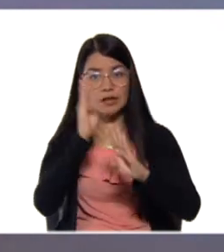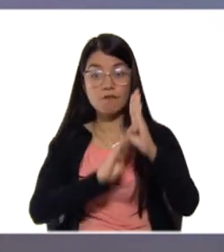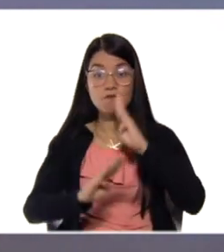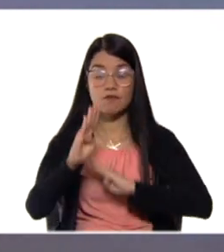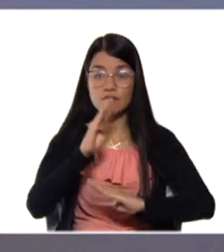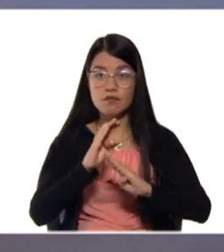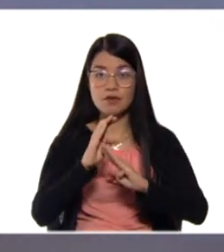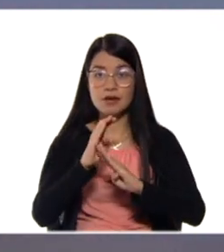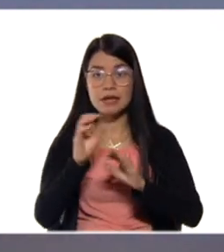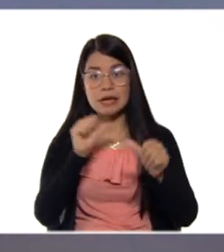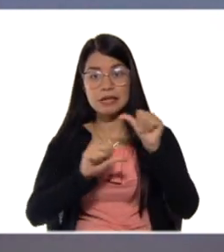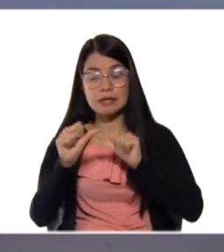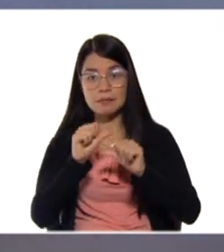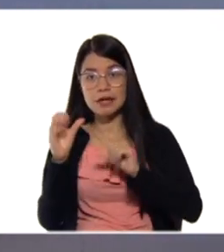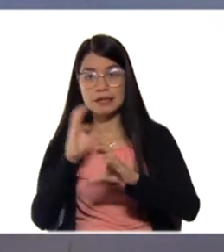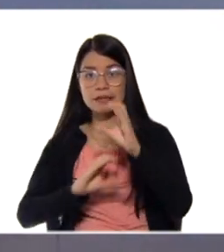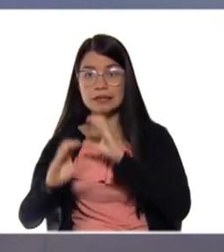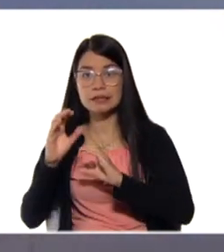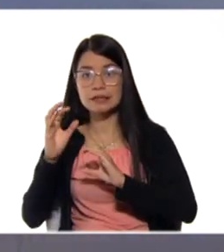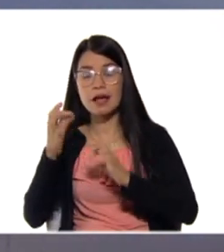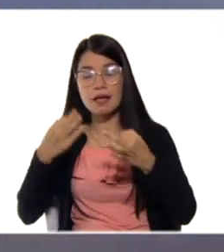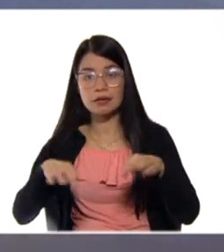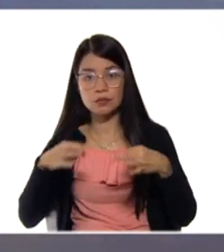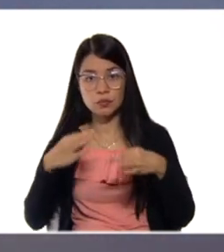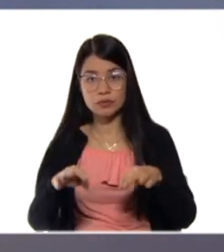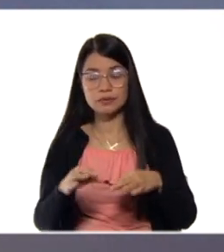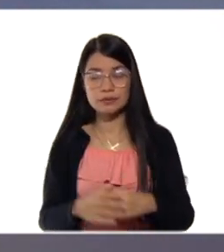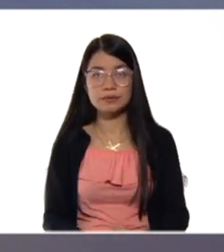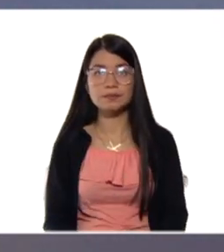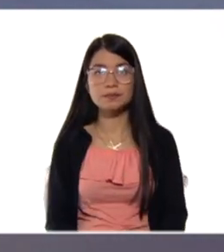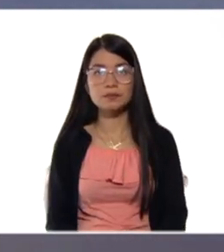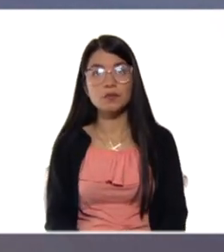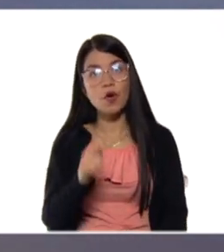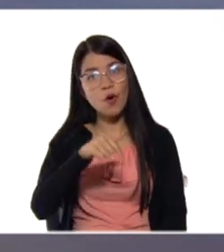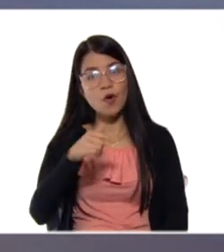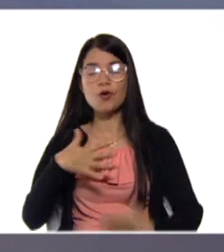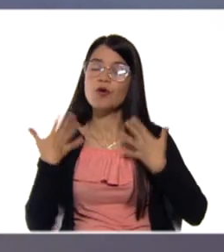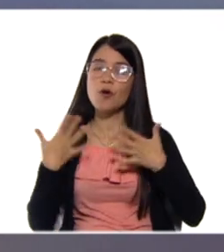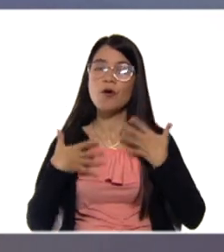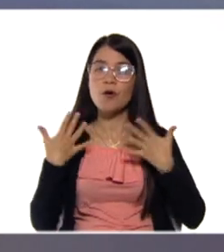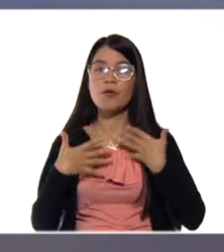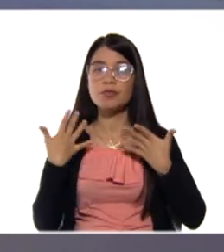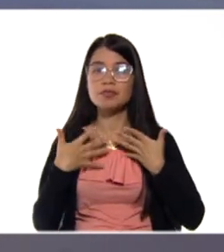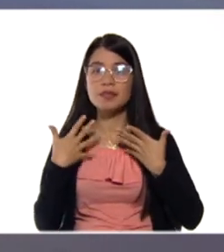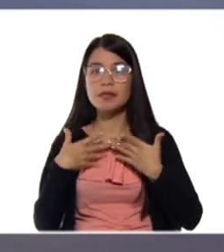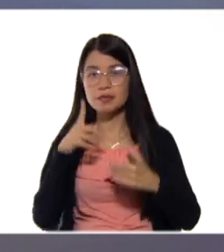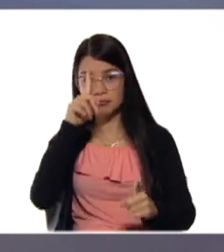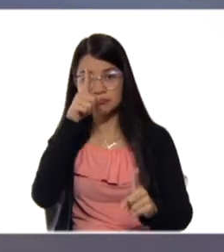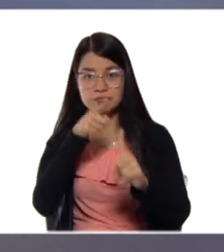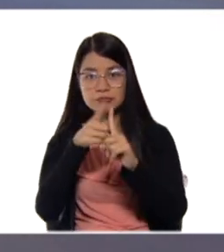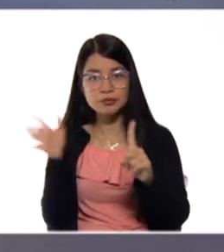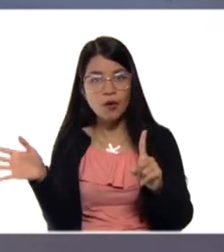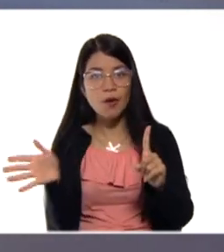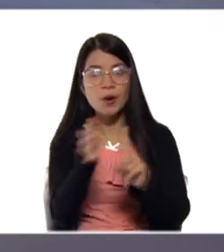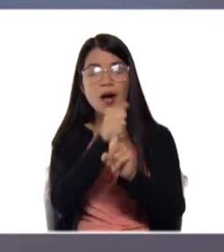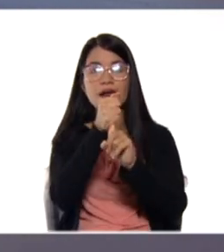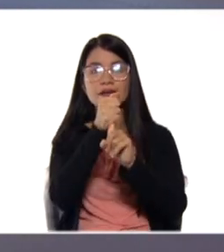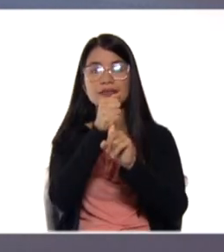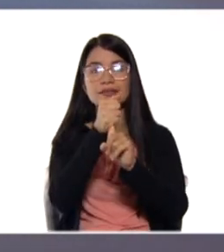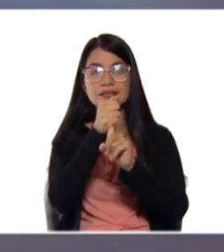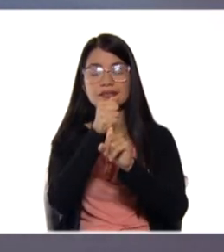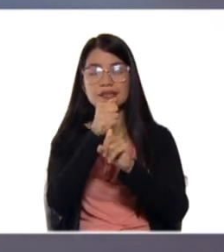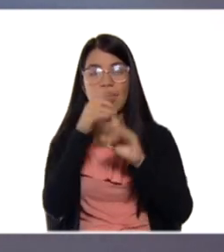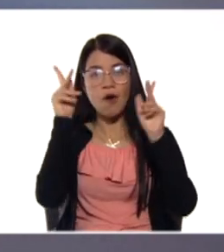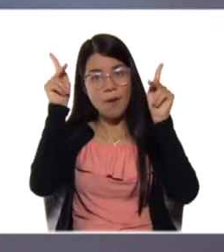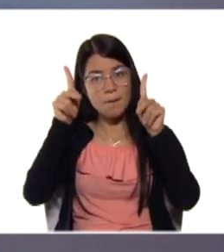y las ciencias de la naturaleza. Por eso, hoy estamos tan contentos de haber cumplido con los objetivos pedagógicos que nos